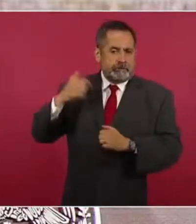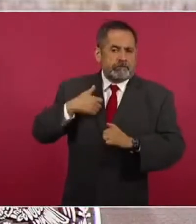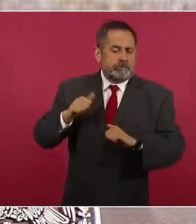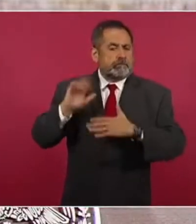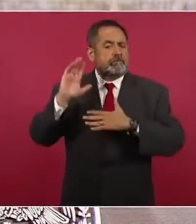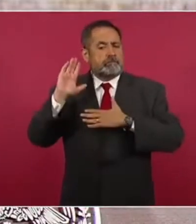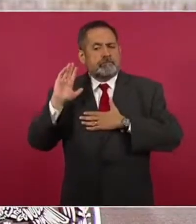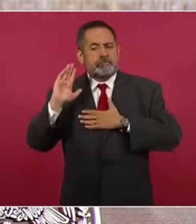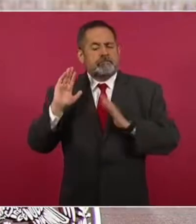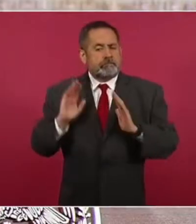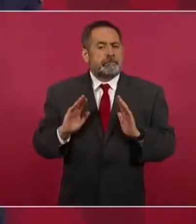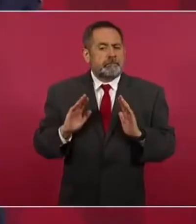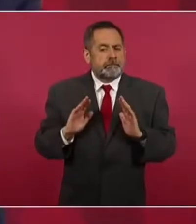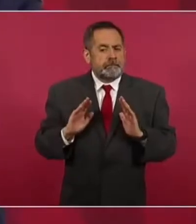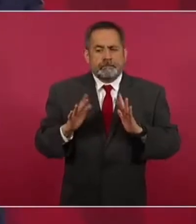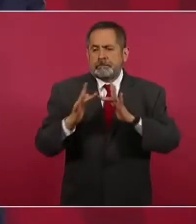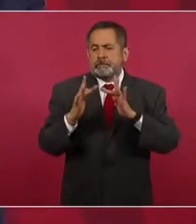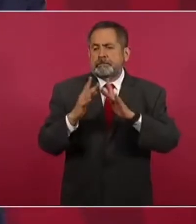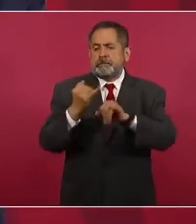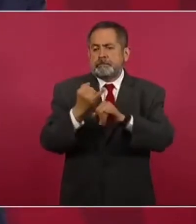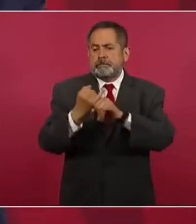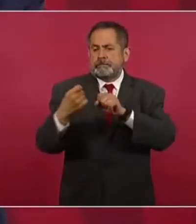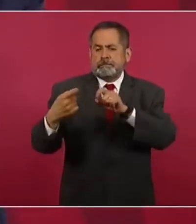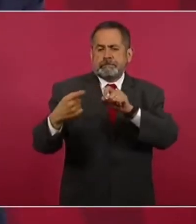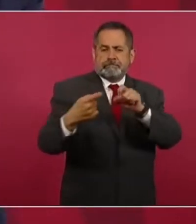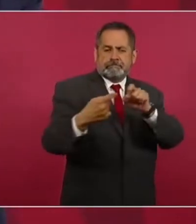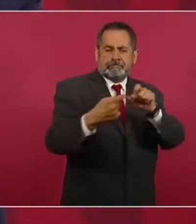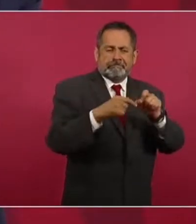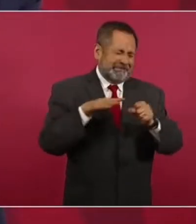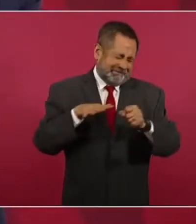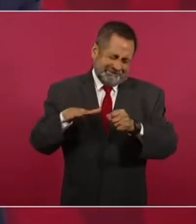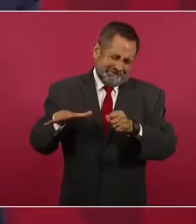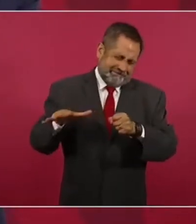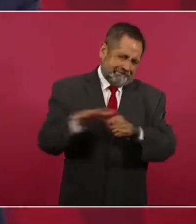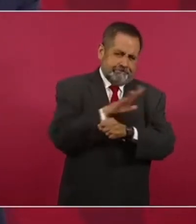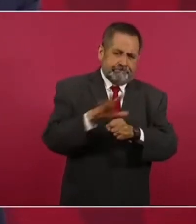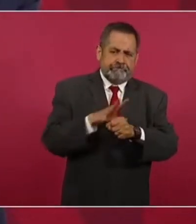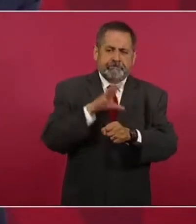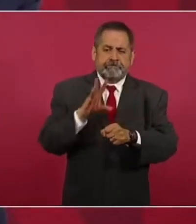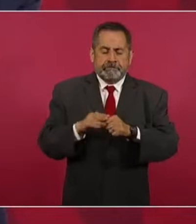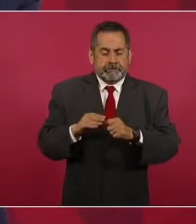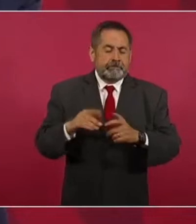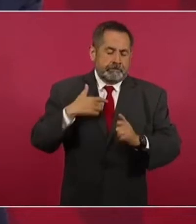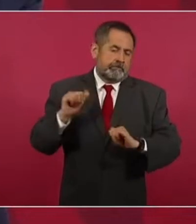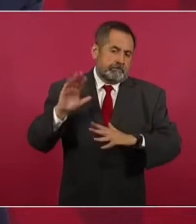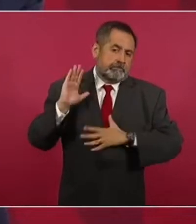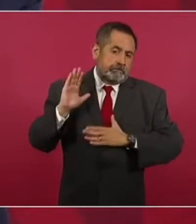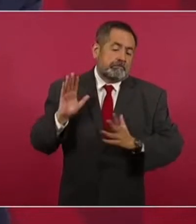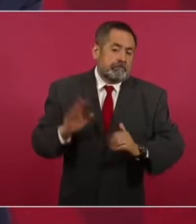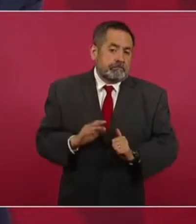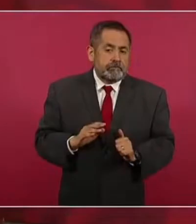que puede haber comunicación en todas las comunidades